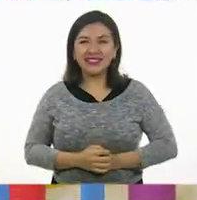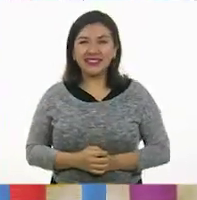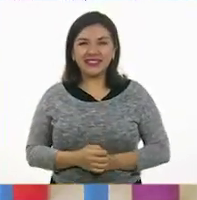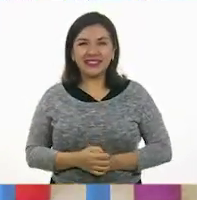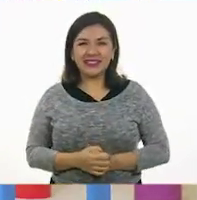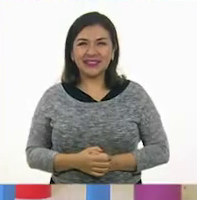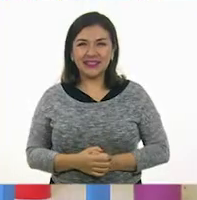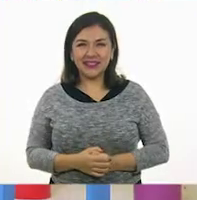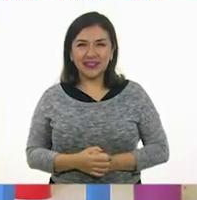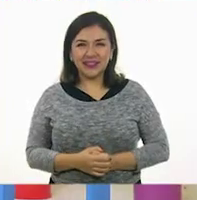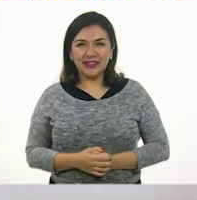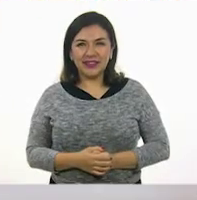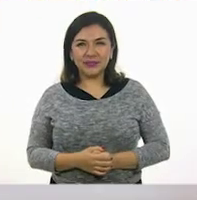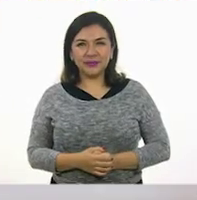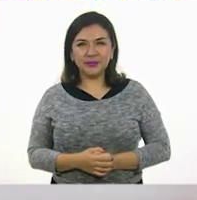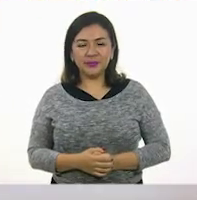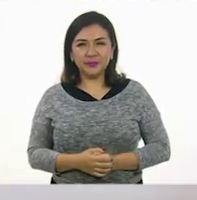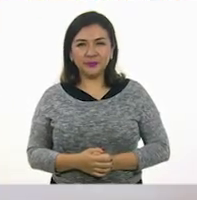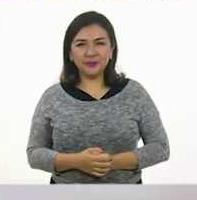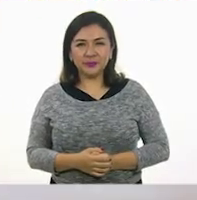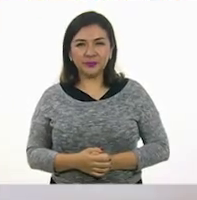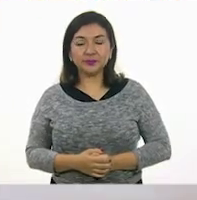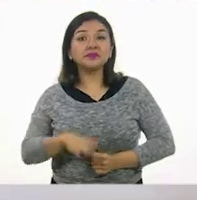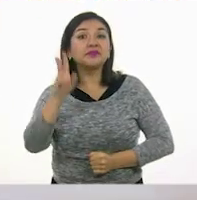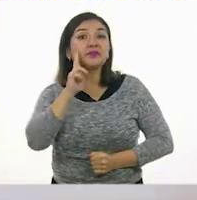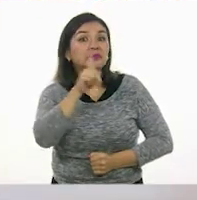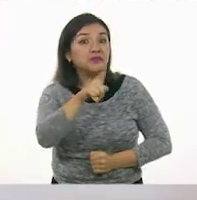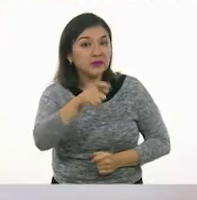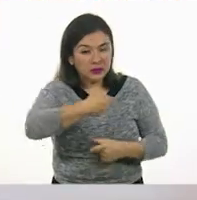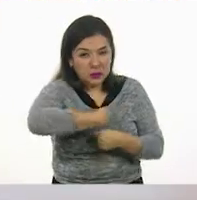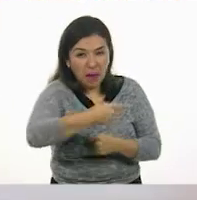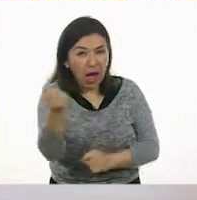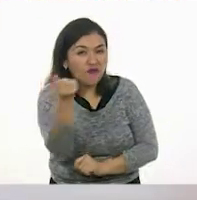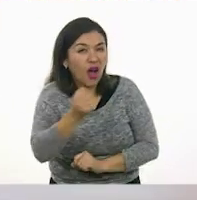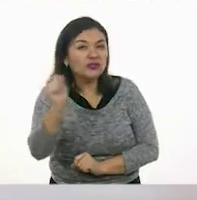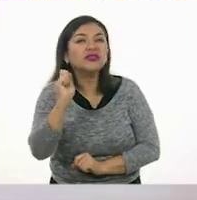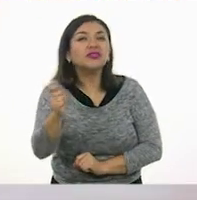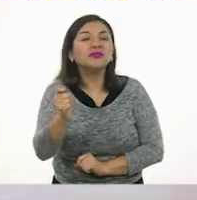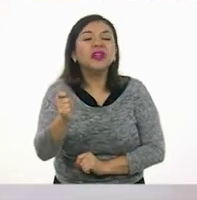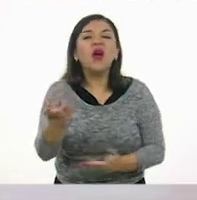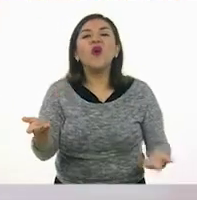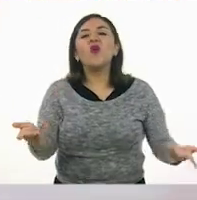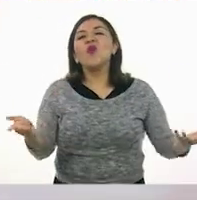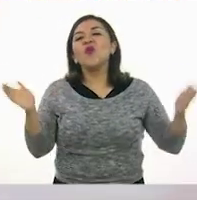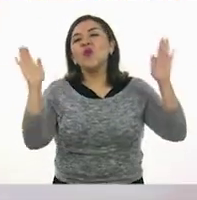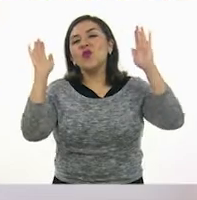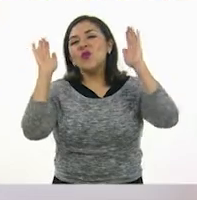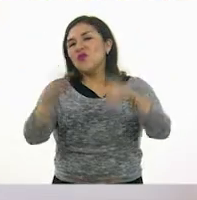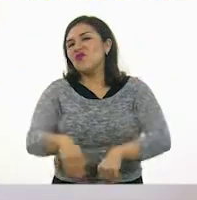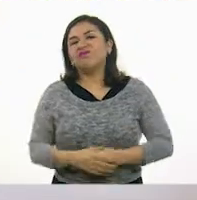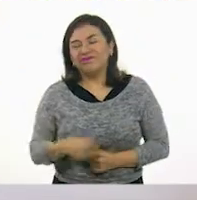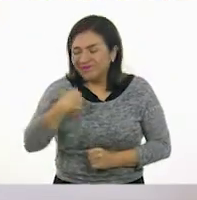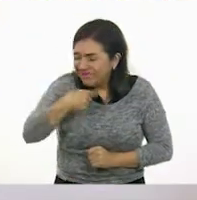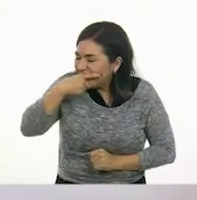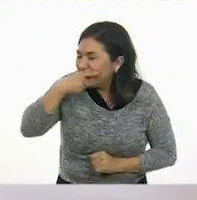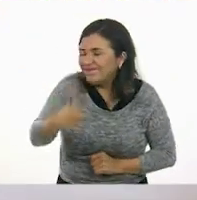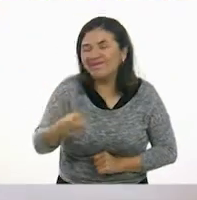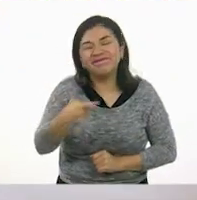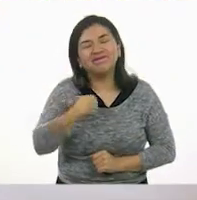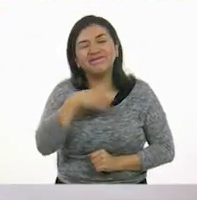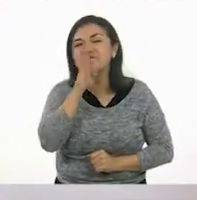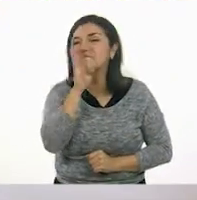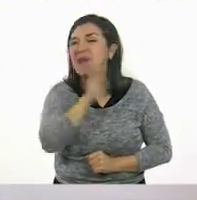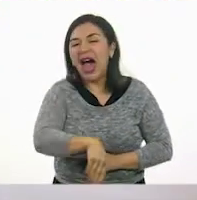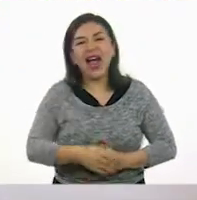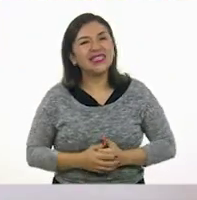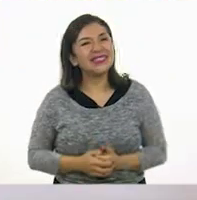que... A ver, vamos a ver qué tan buena puntería tiene Oscar. ¡No! Te dije, te dije, soy muy malo. A